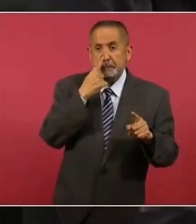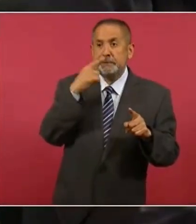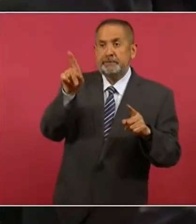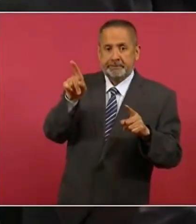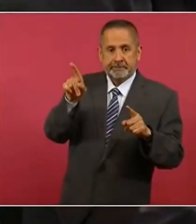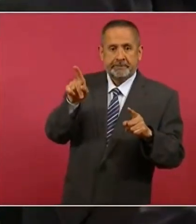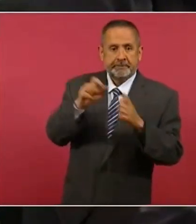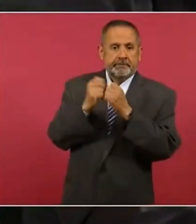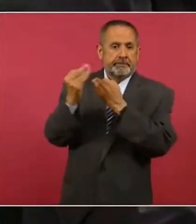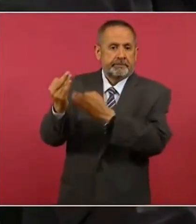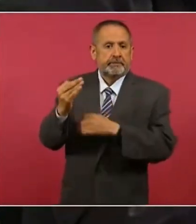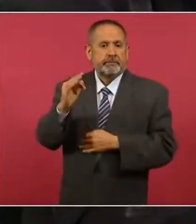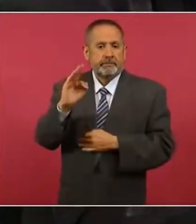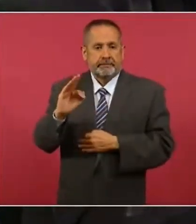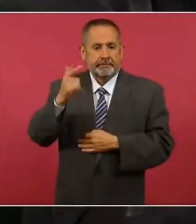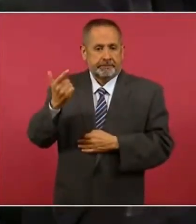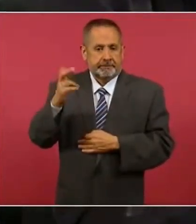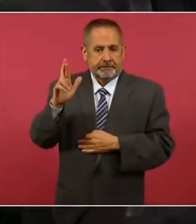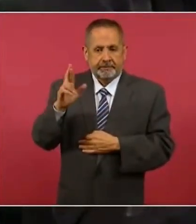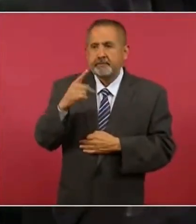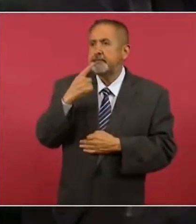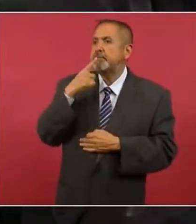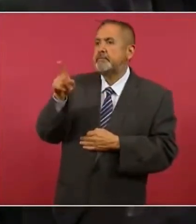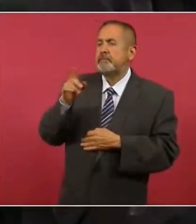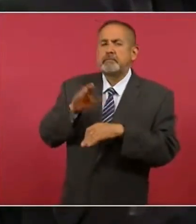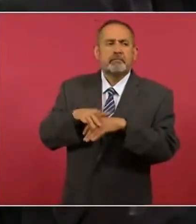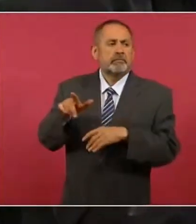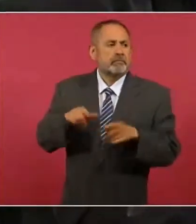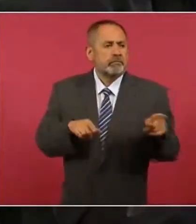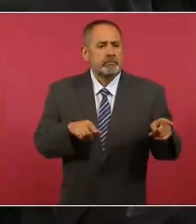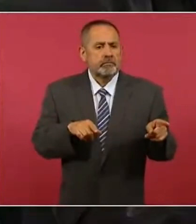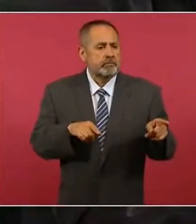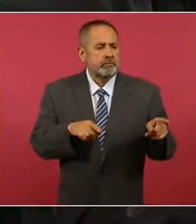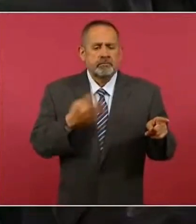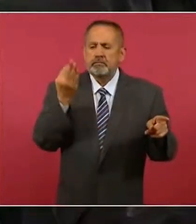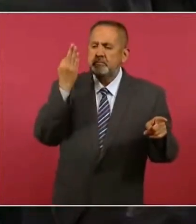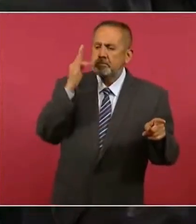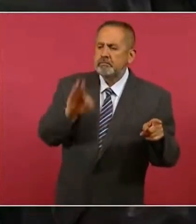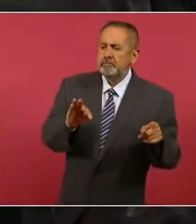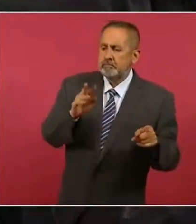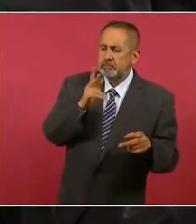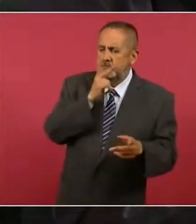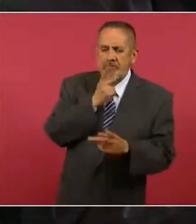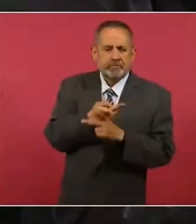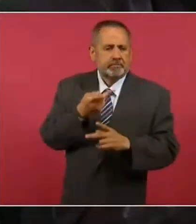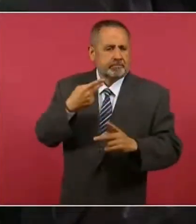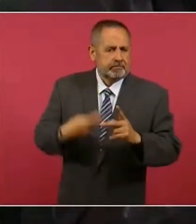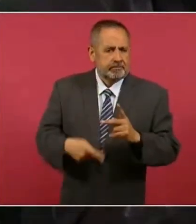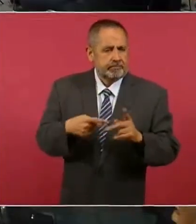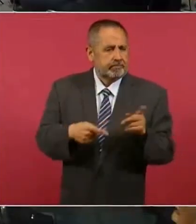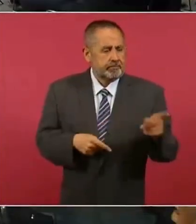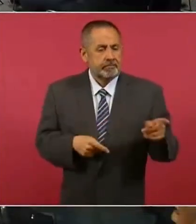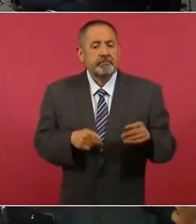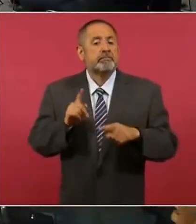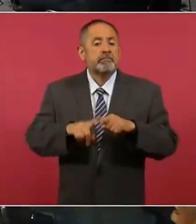denuncia ante la Fiscalía General de la República por el delito de traición a la patria. Entre ellos,